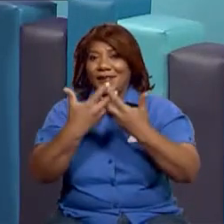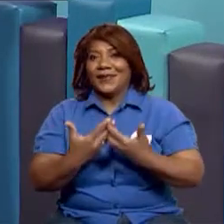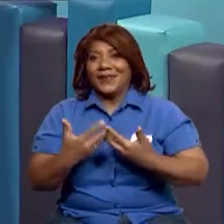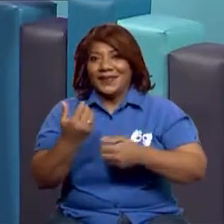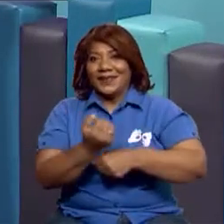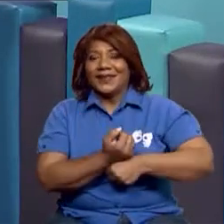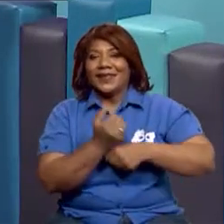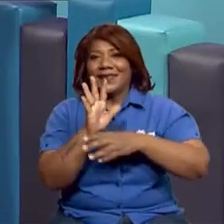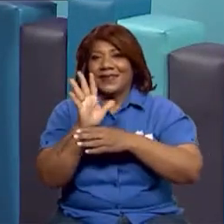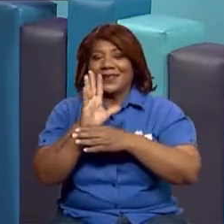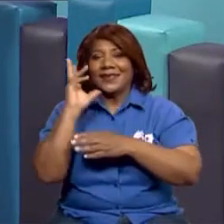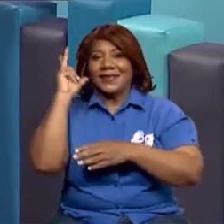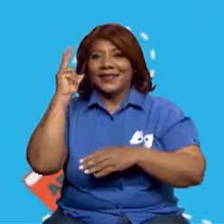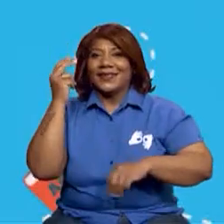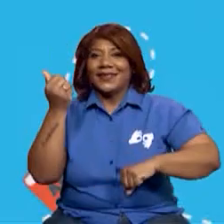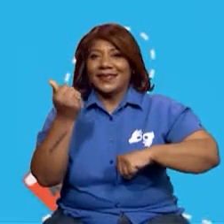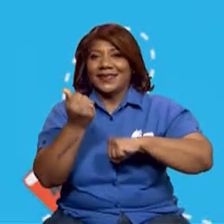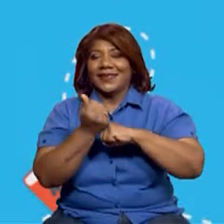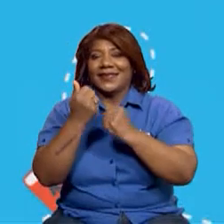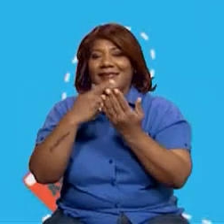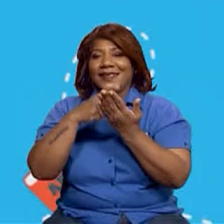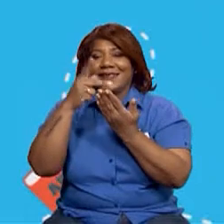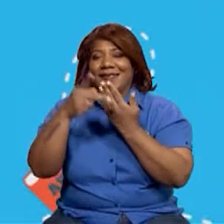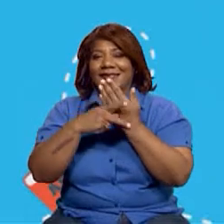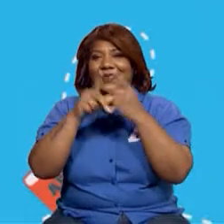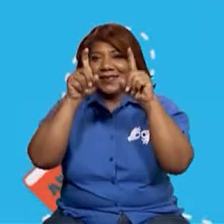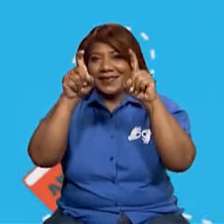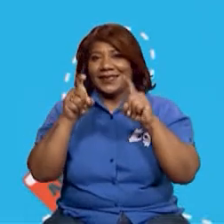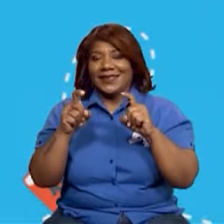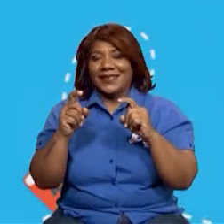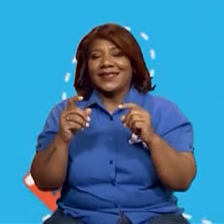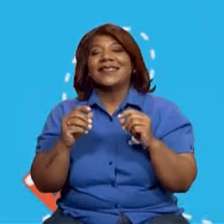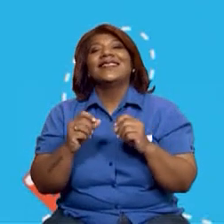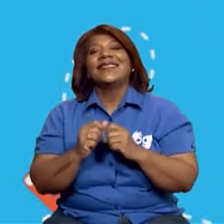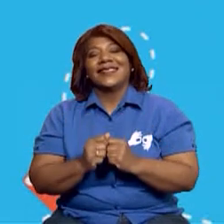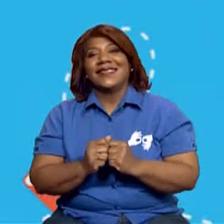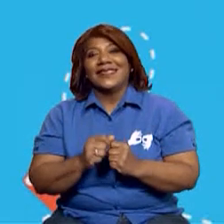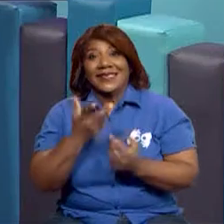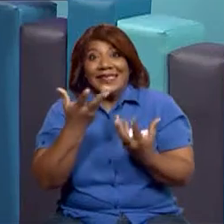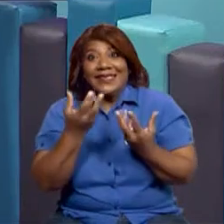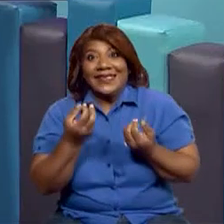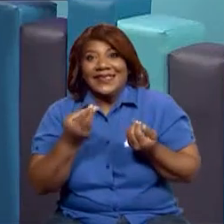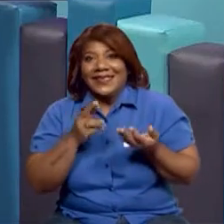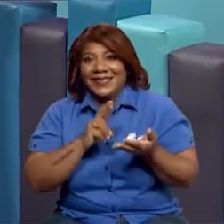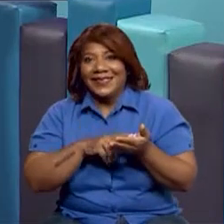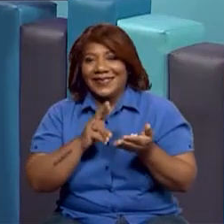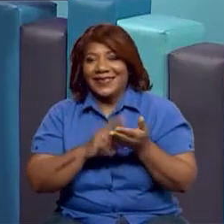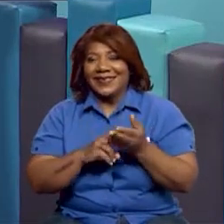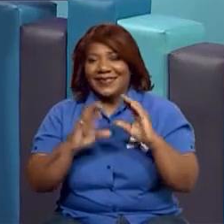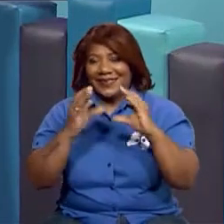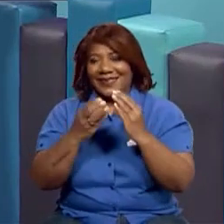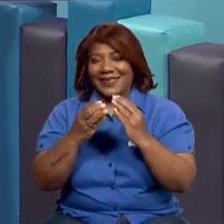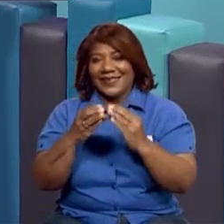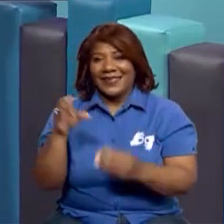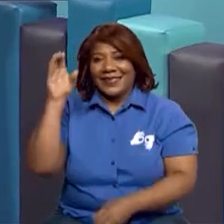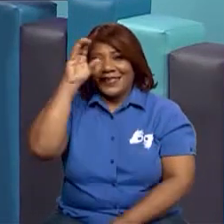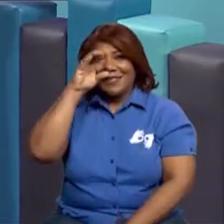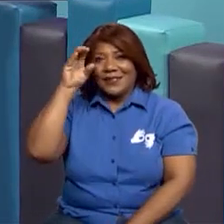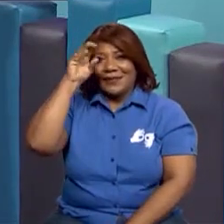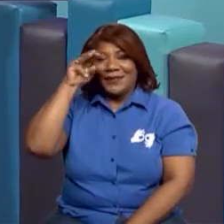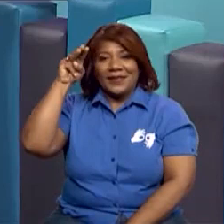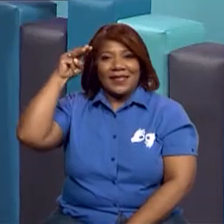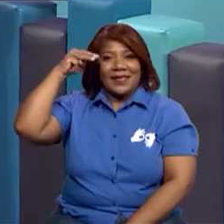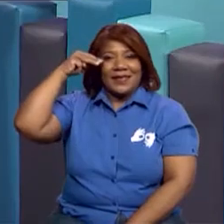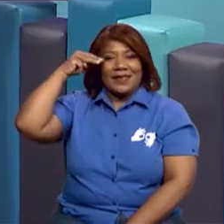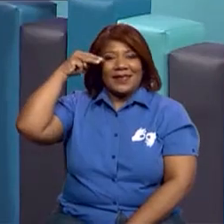fundaciones, televisoras, radioemisoras, por apoyarnos en este proyecto educativo. Y si quieres revivir estas clases,